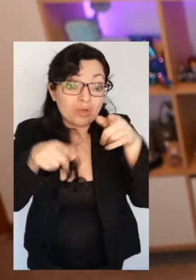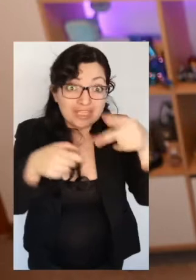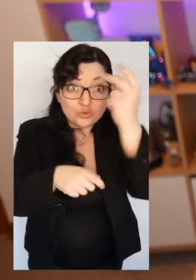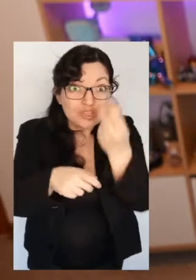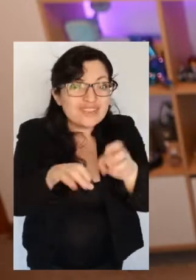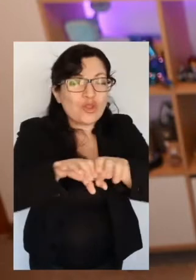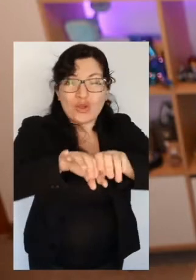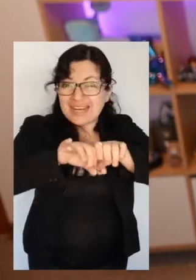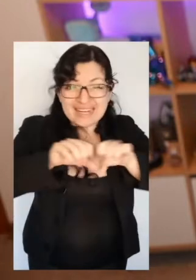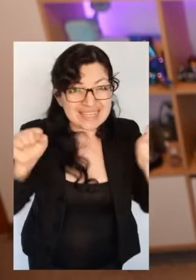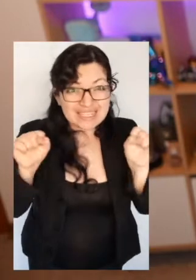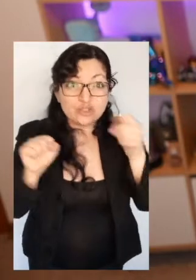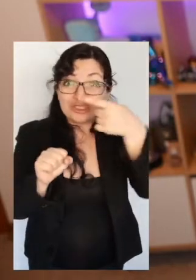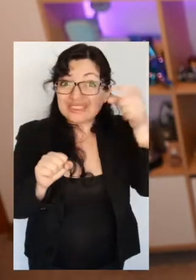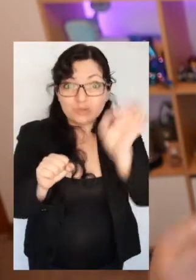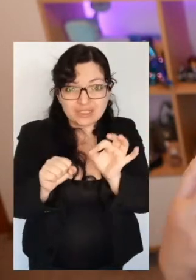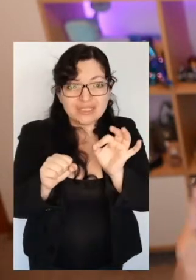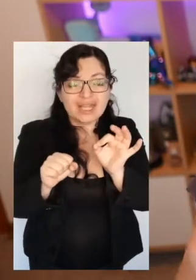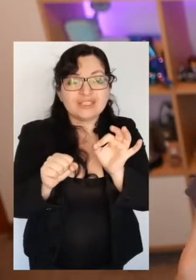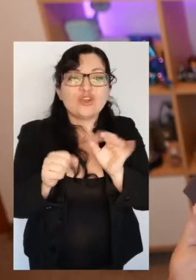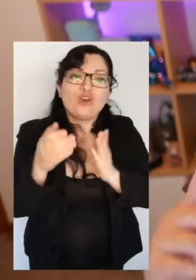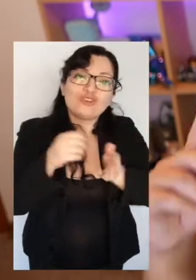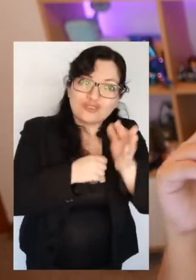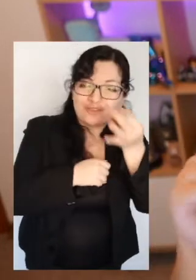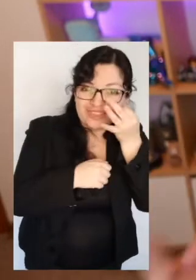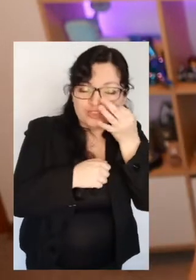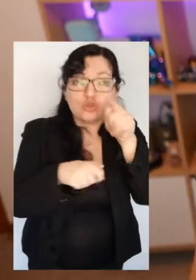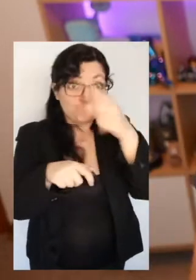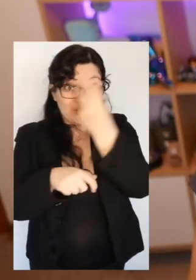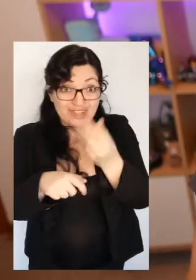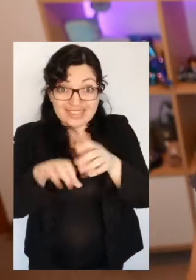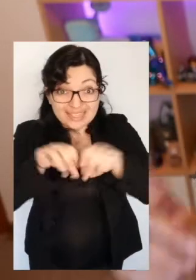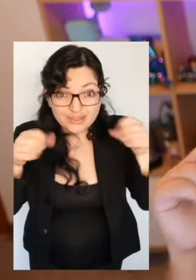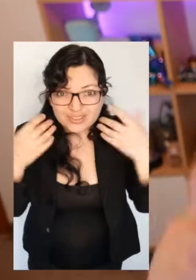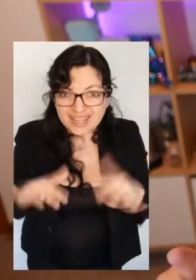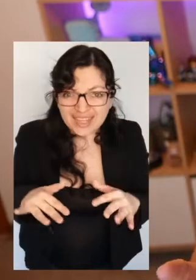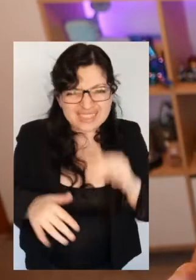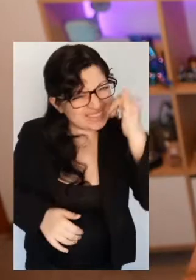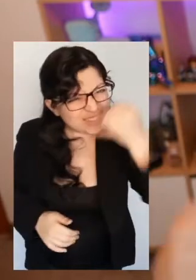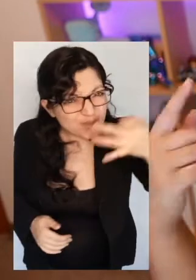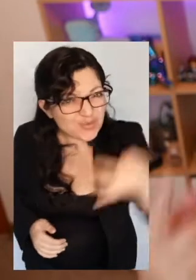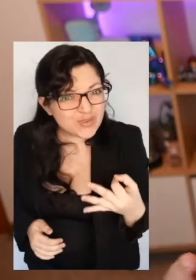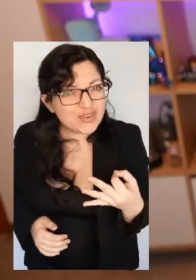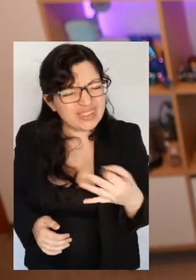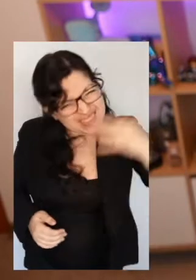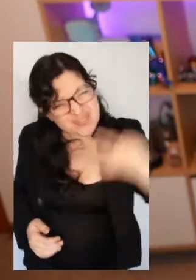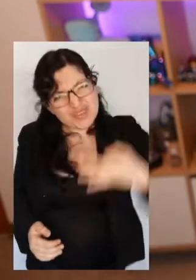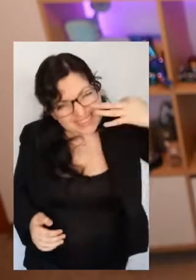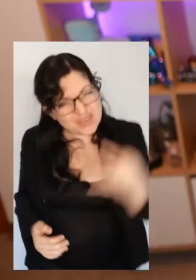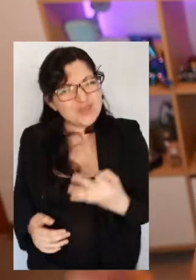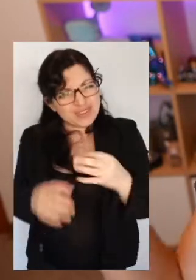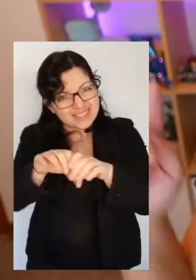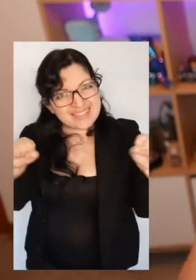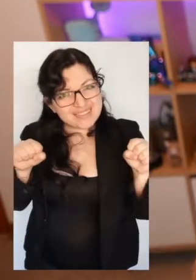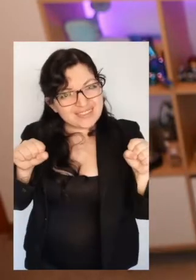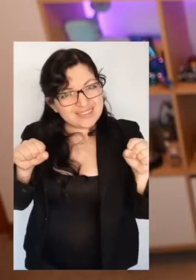completamente terminado. ¿Tu asteroide ya está listo? ¿Seguro? ¿Segura que está listo?